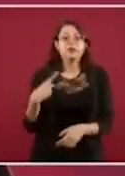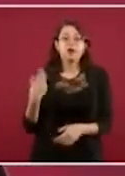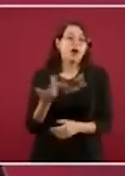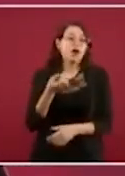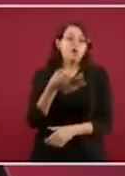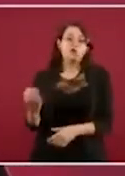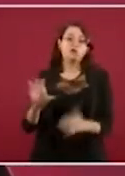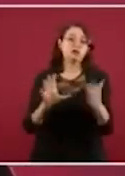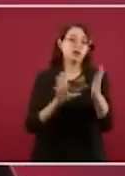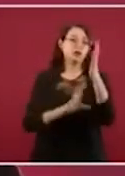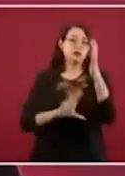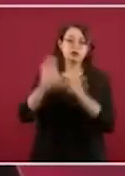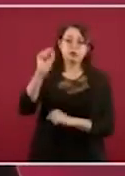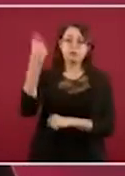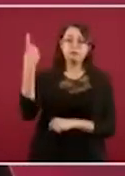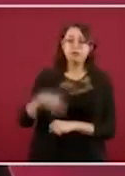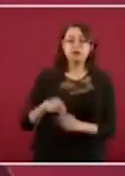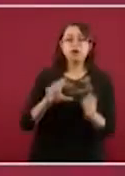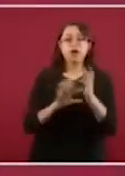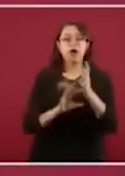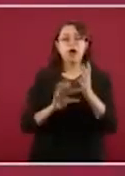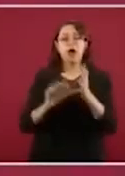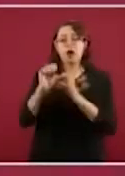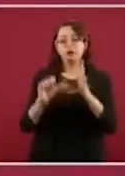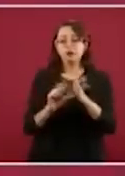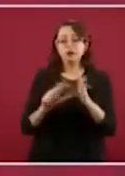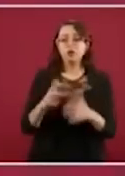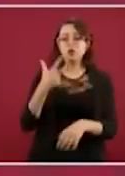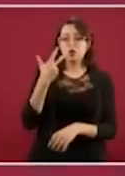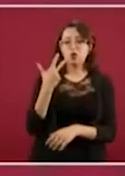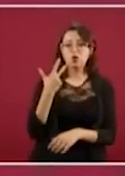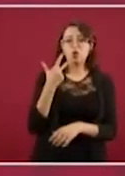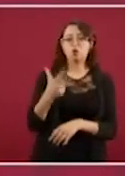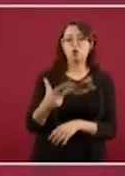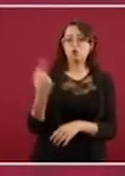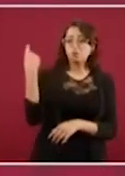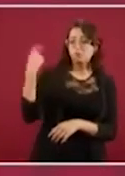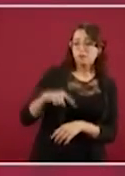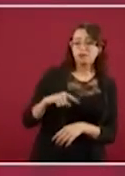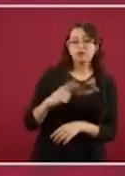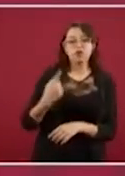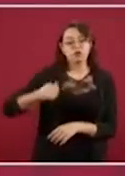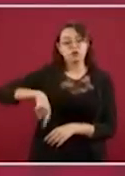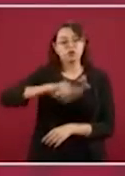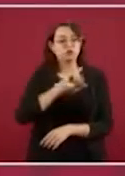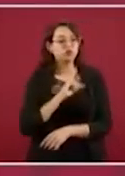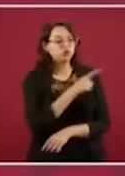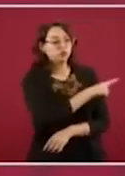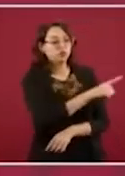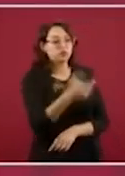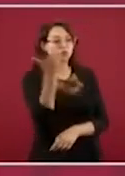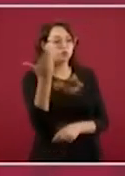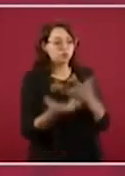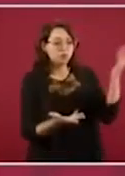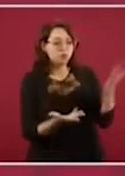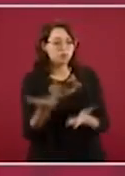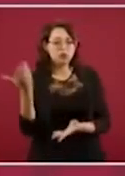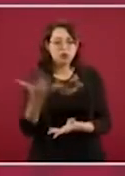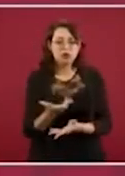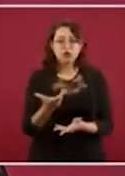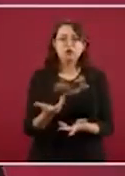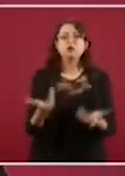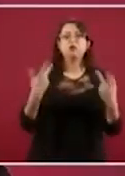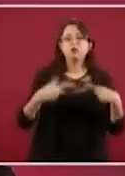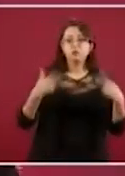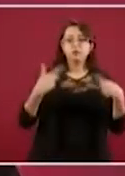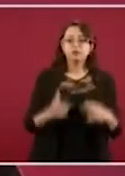Constitución. El artículo octavo de la Constitución dice que estamos obligados como gobierno a recibir las peticiones y se solicita que